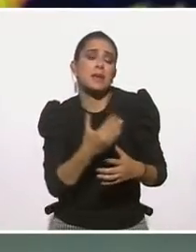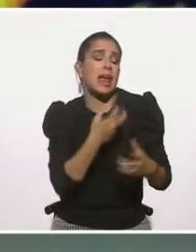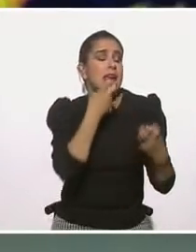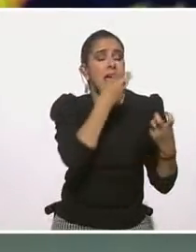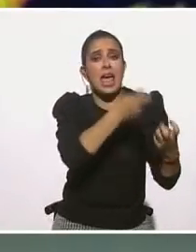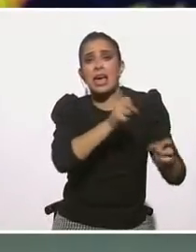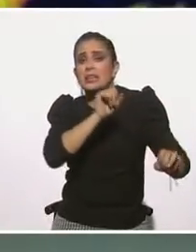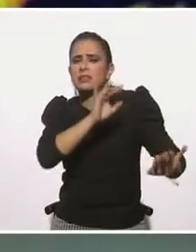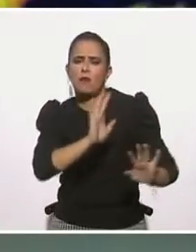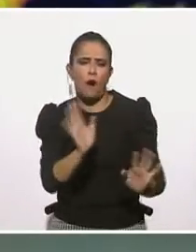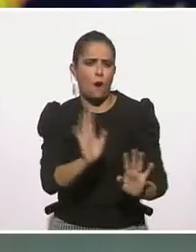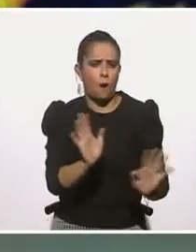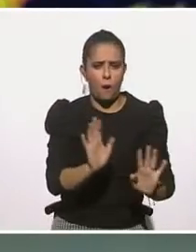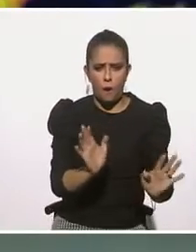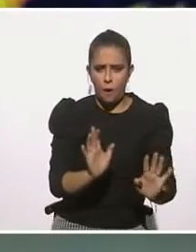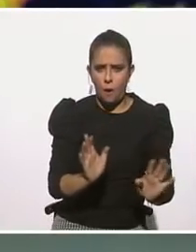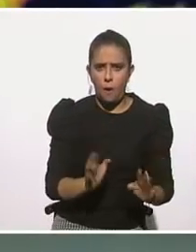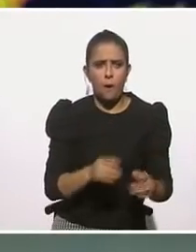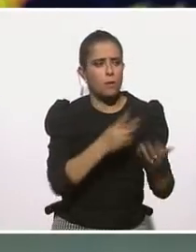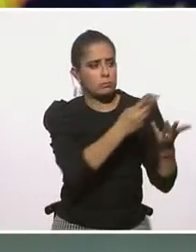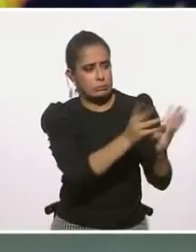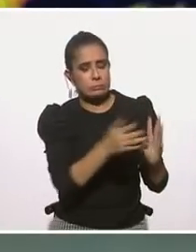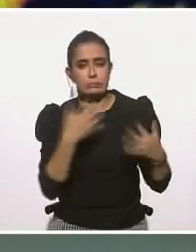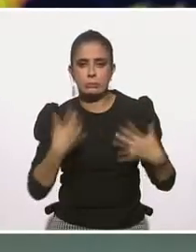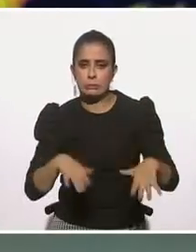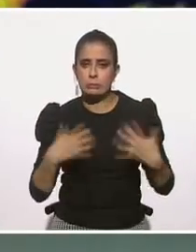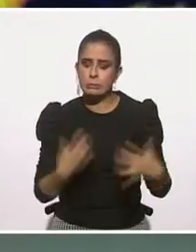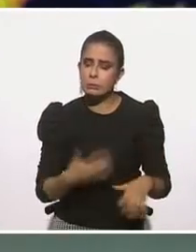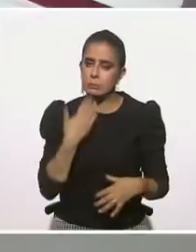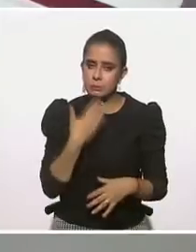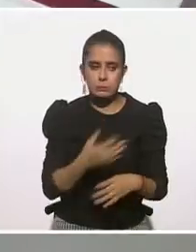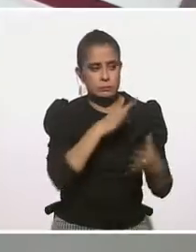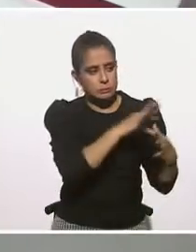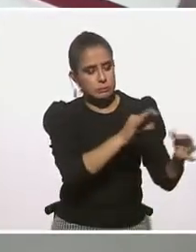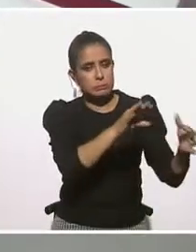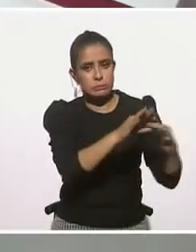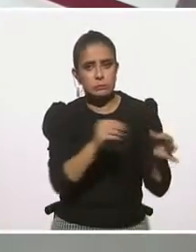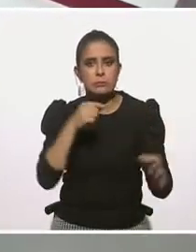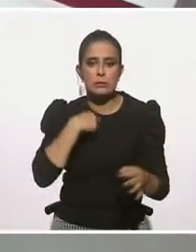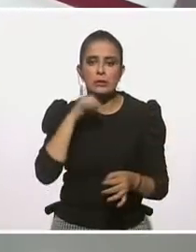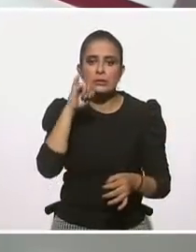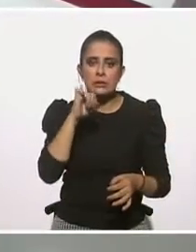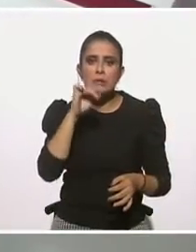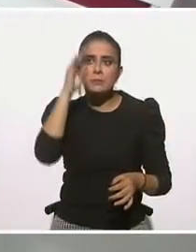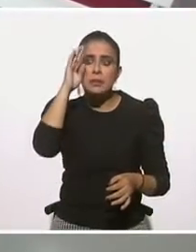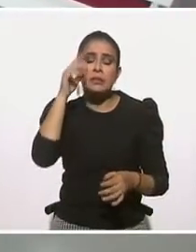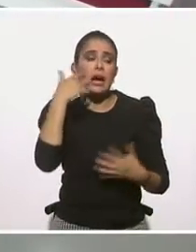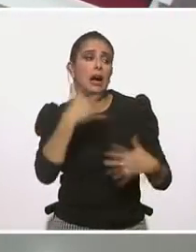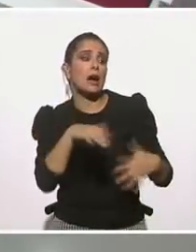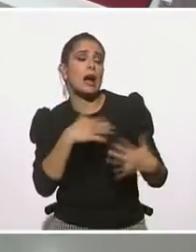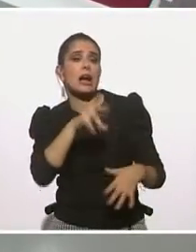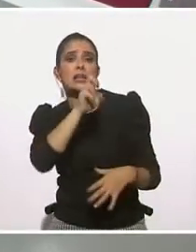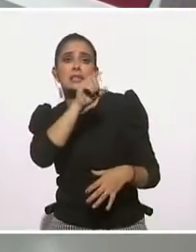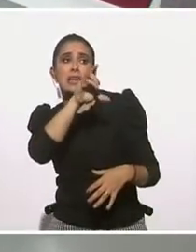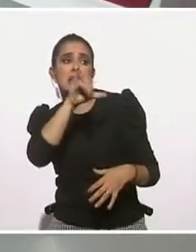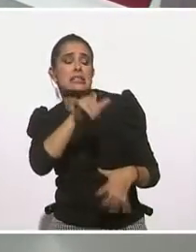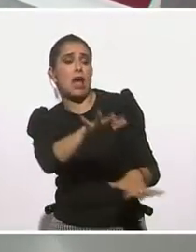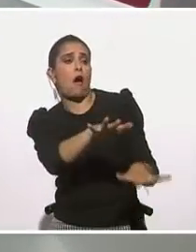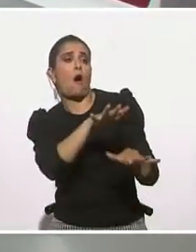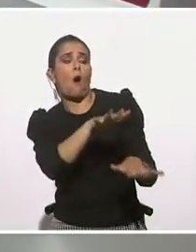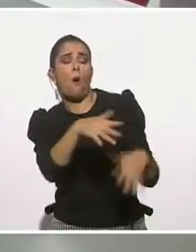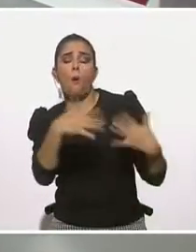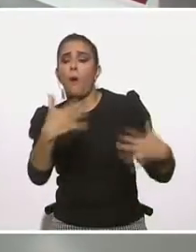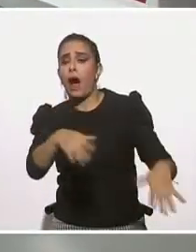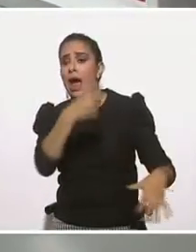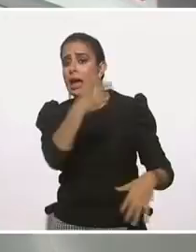yo creo que me siento muy halagado de los panelistas hoy porque a veces sí sufro un poco con el tema de que lo vemos aspiracional. No, es un tema de un